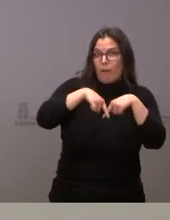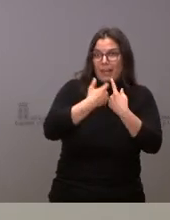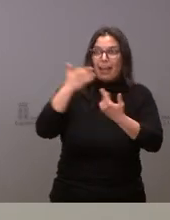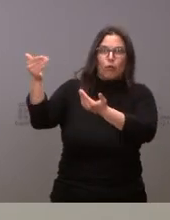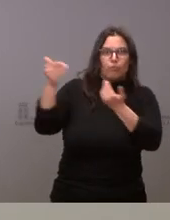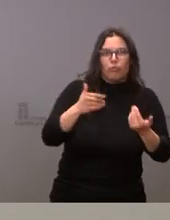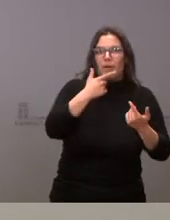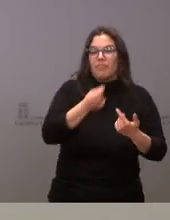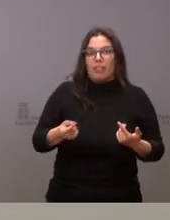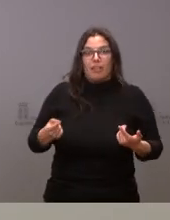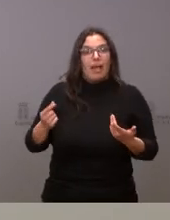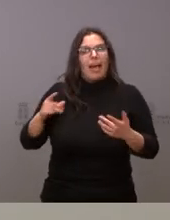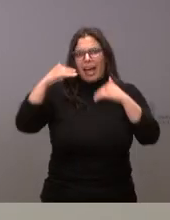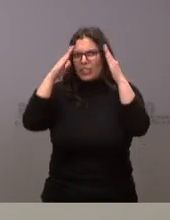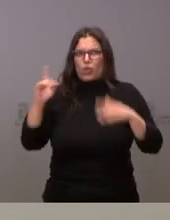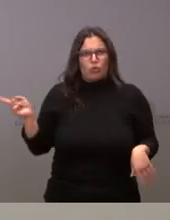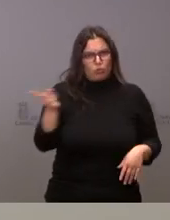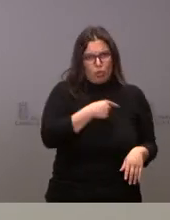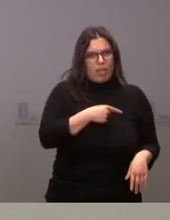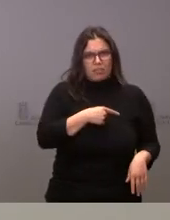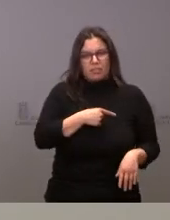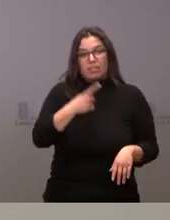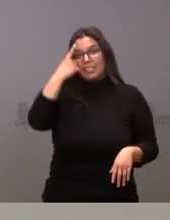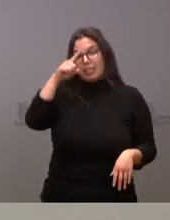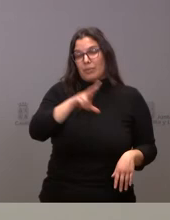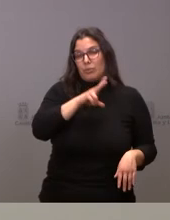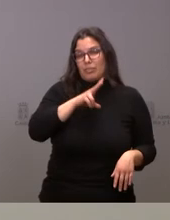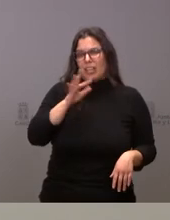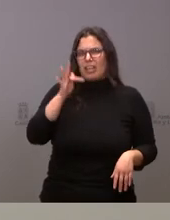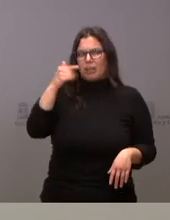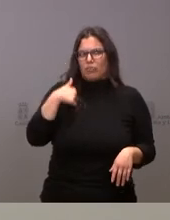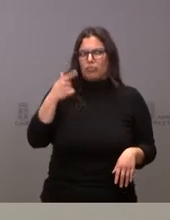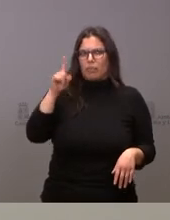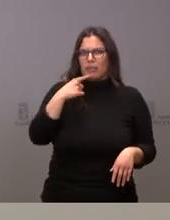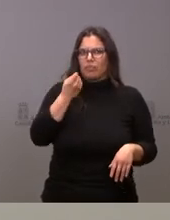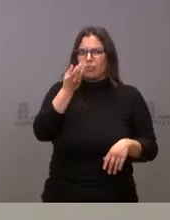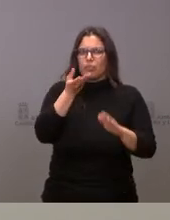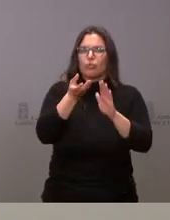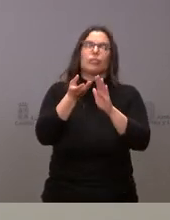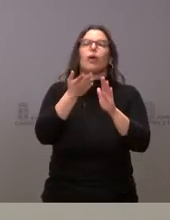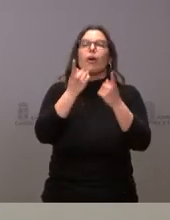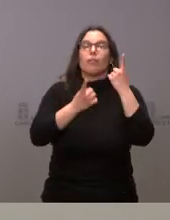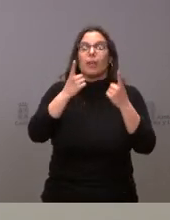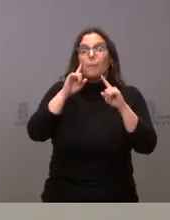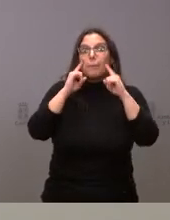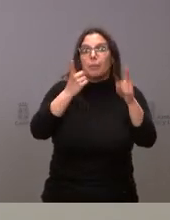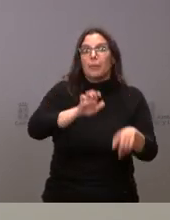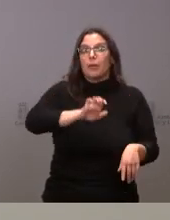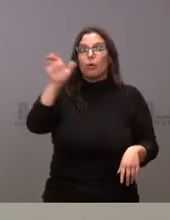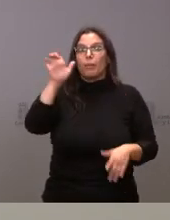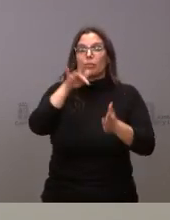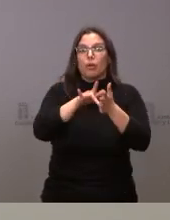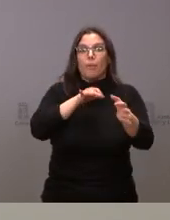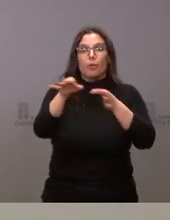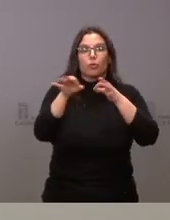a todas ellas les atenderemos y saben ustedes además y creo que les he comentado en alguna ocasión que por primera vez en Europa se aplica el